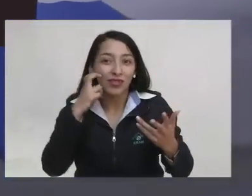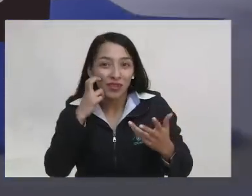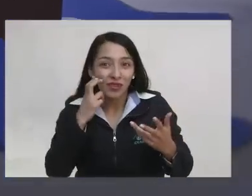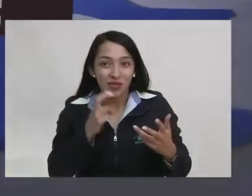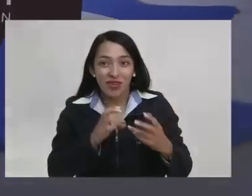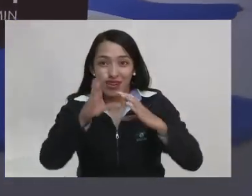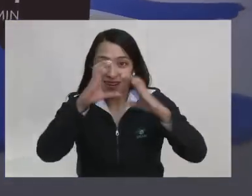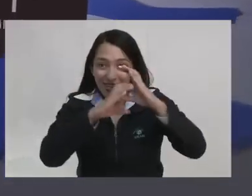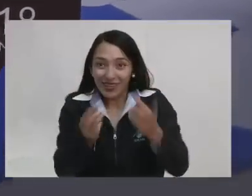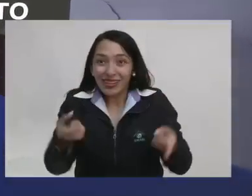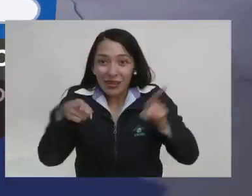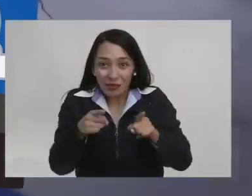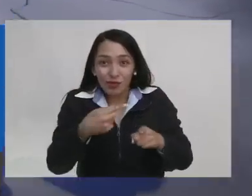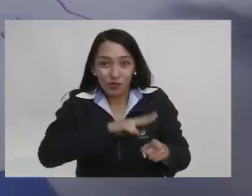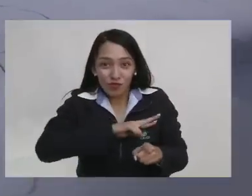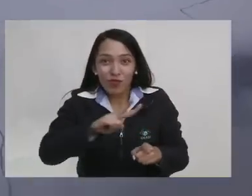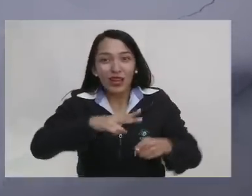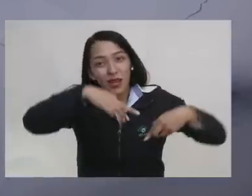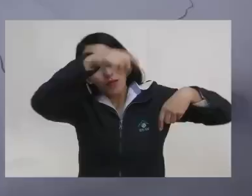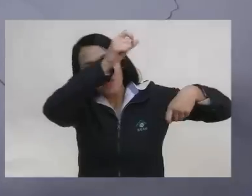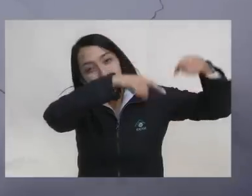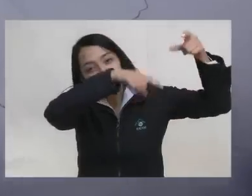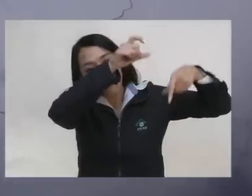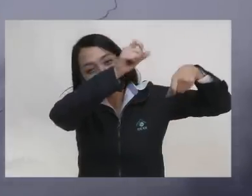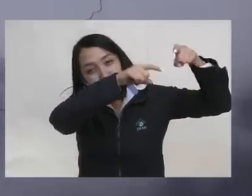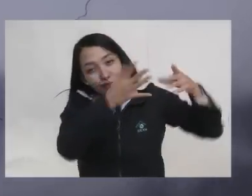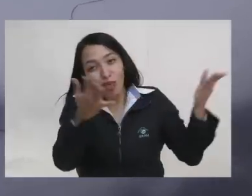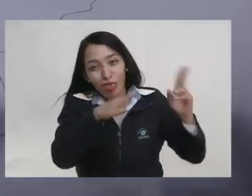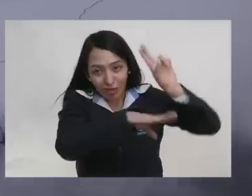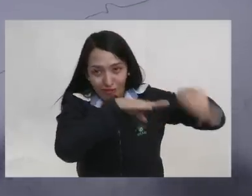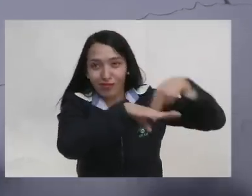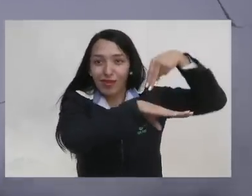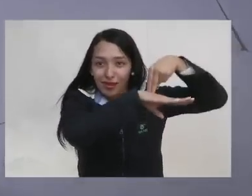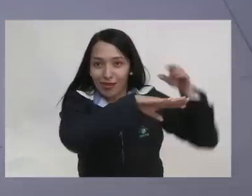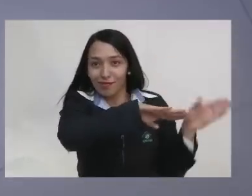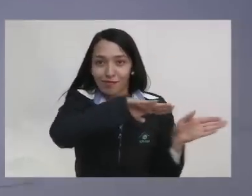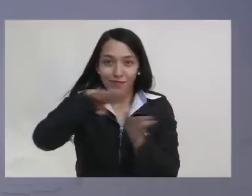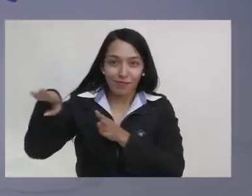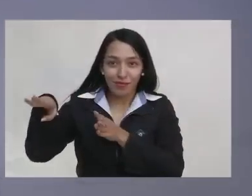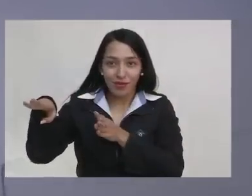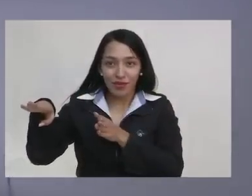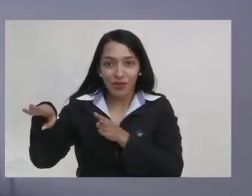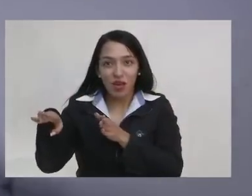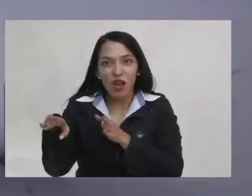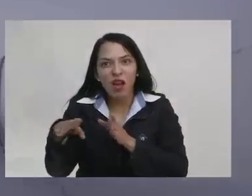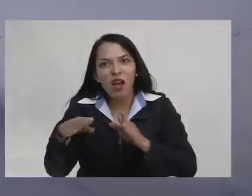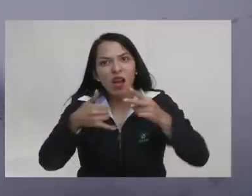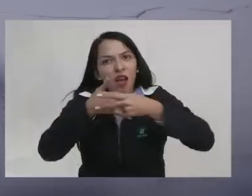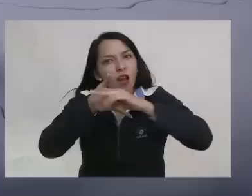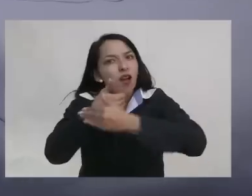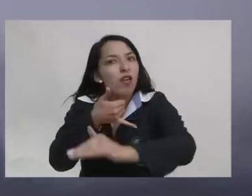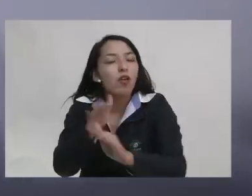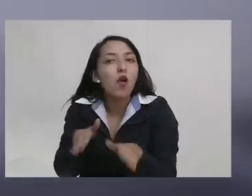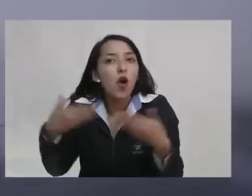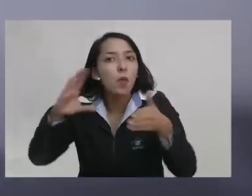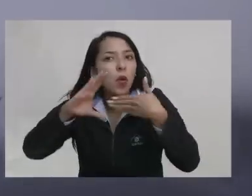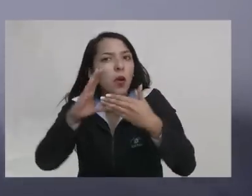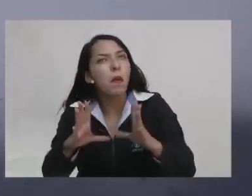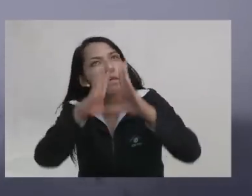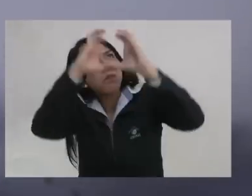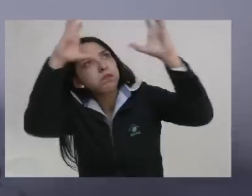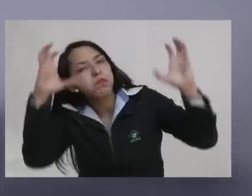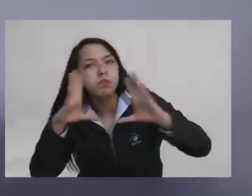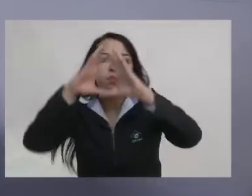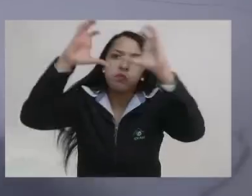El cielo sobre la región andina estará mayormente nublado, con aguaceros sobre